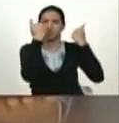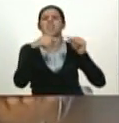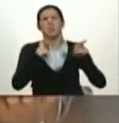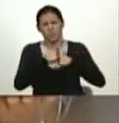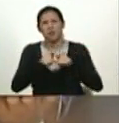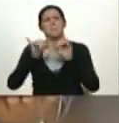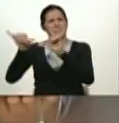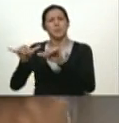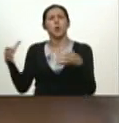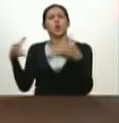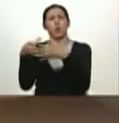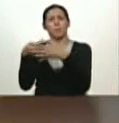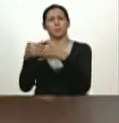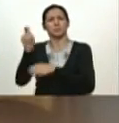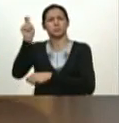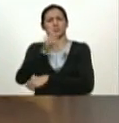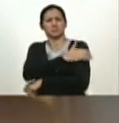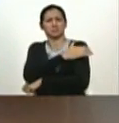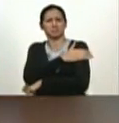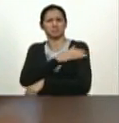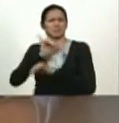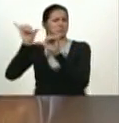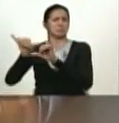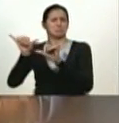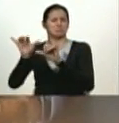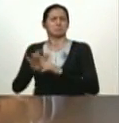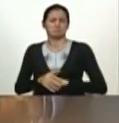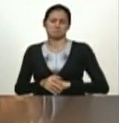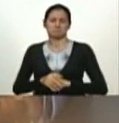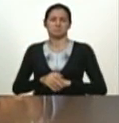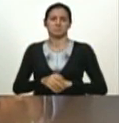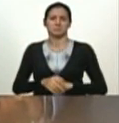gente de los incidentes que ya comentamos.